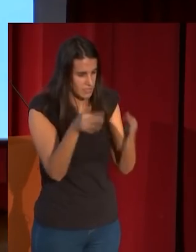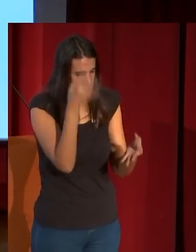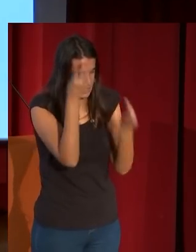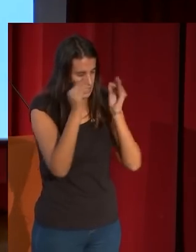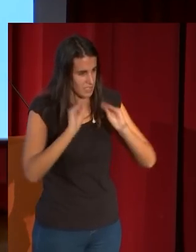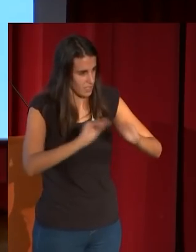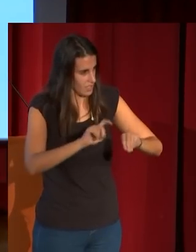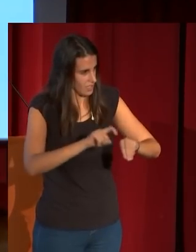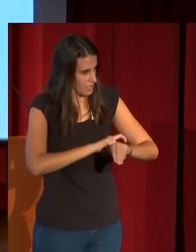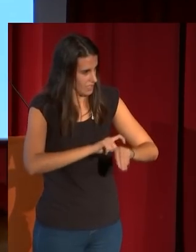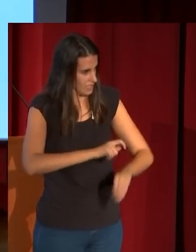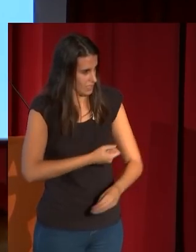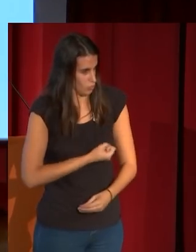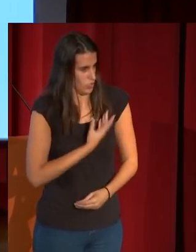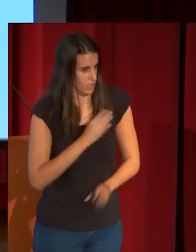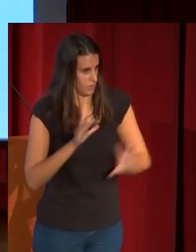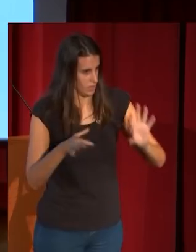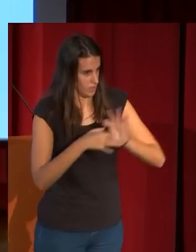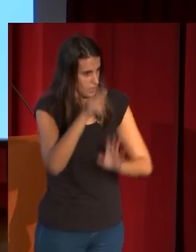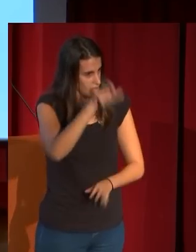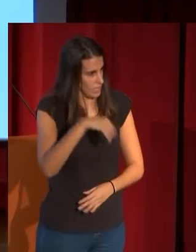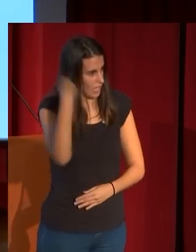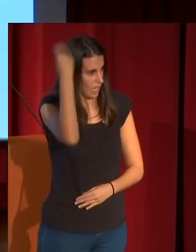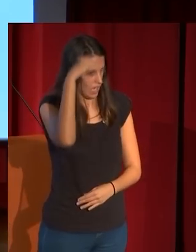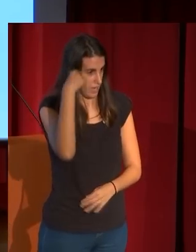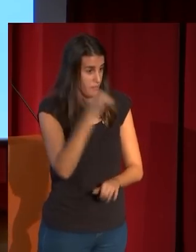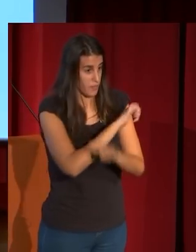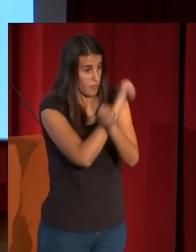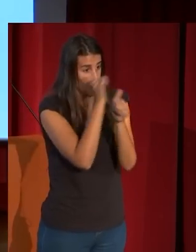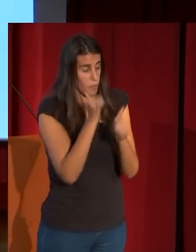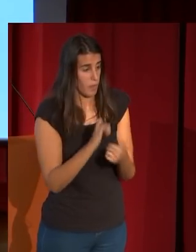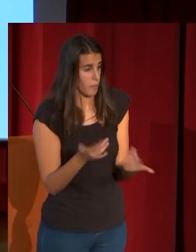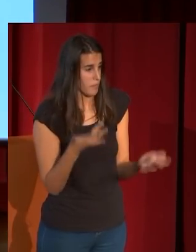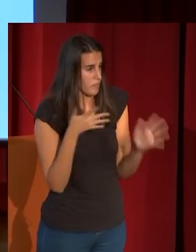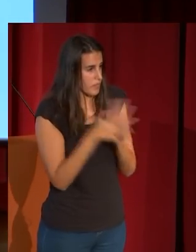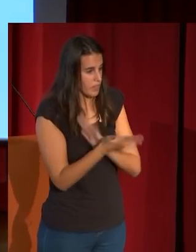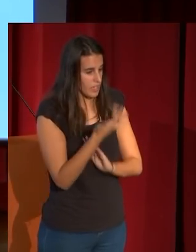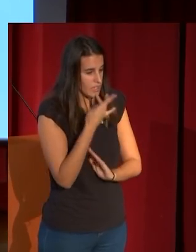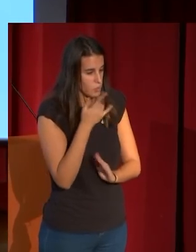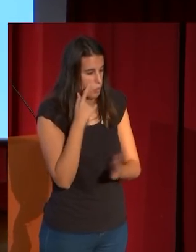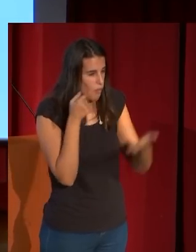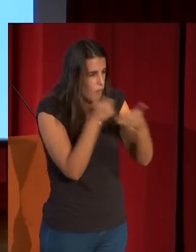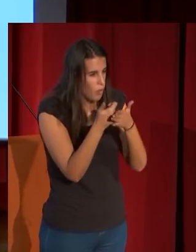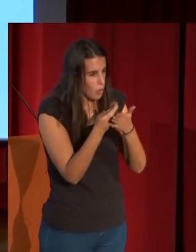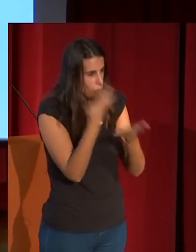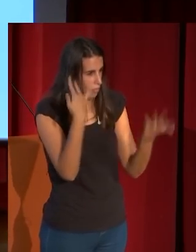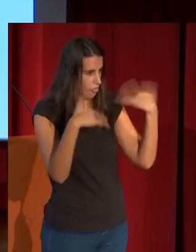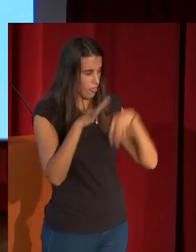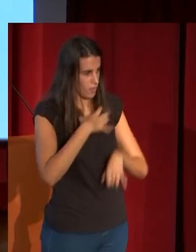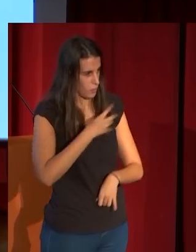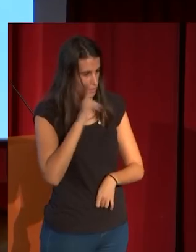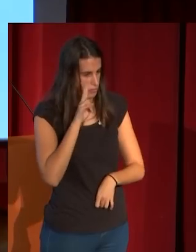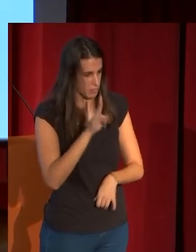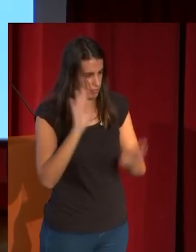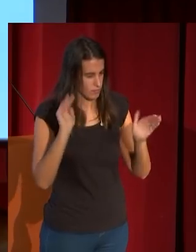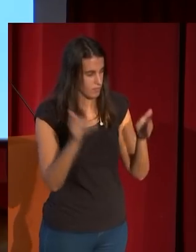sentido por esta figura de árabe de un modo que no se comprende o no tiene paralelo en Europa,